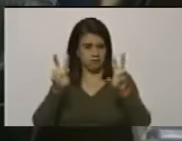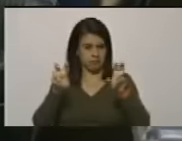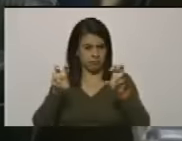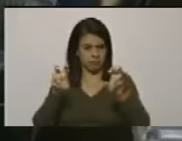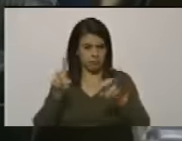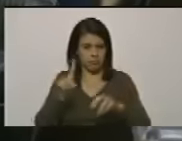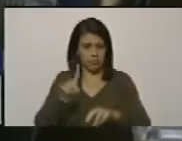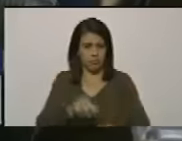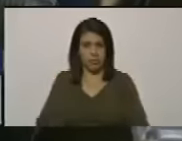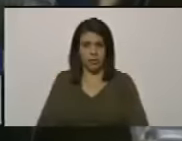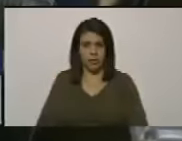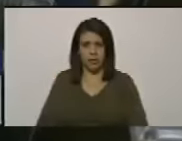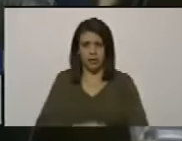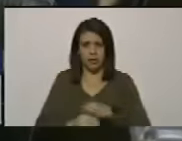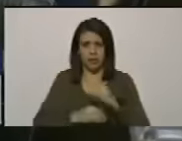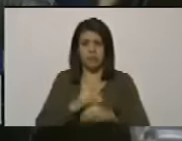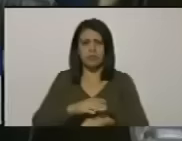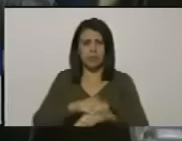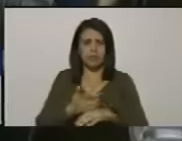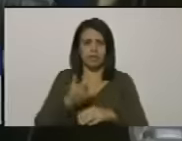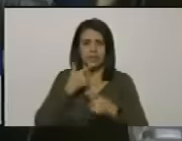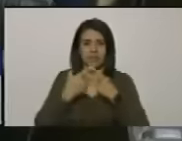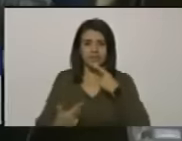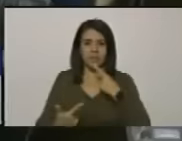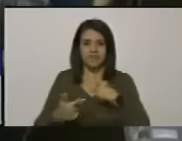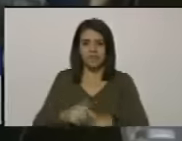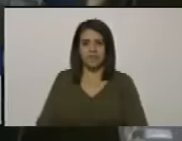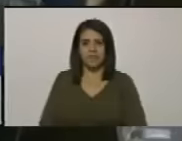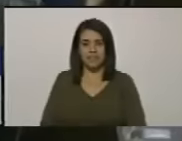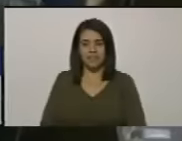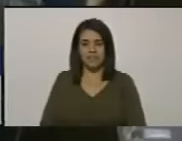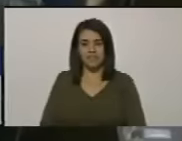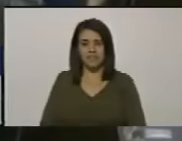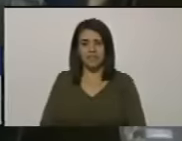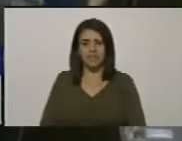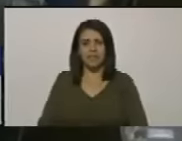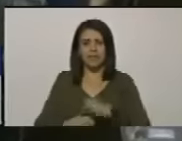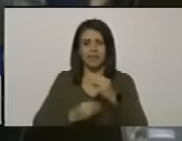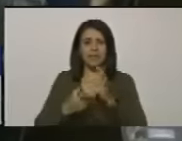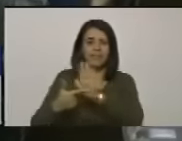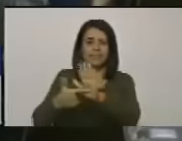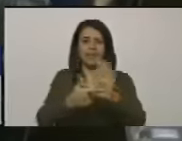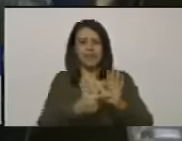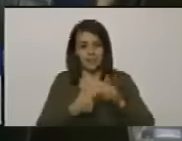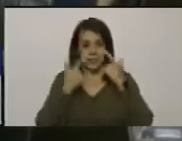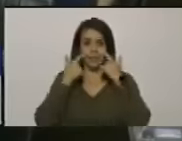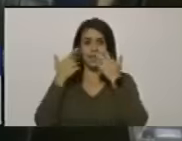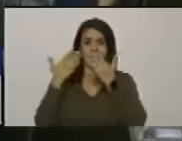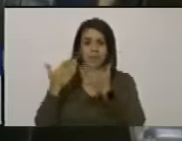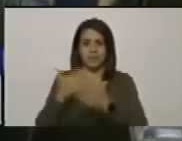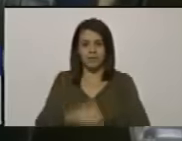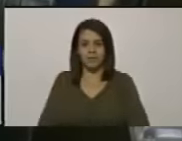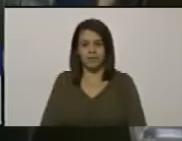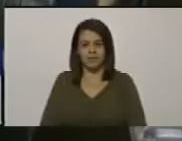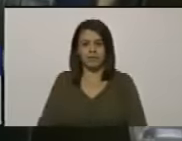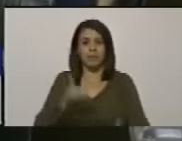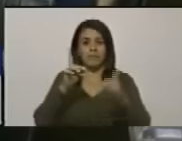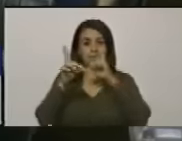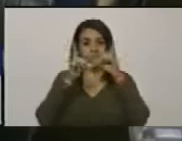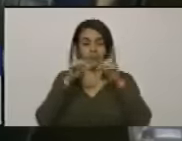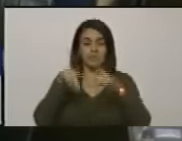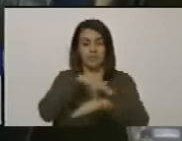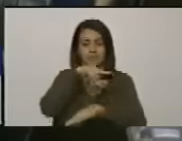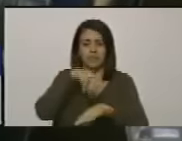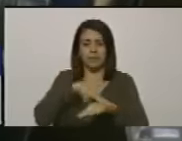yo recuerdo y usted también debe recordarlo diputado presidente en los tiempos de la mesa de diálogo nacional